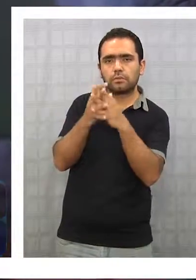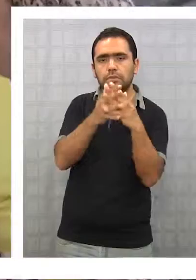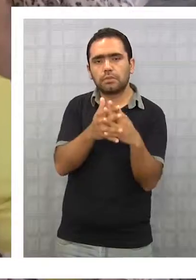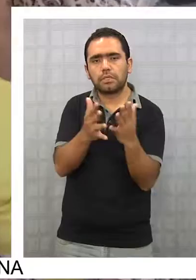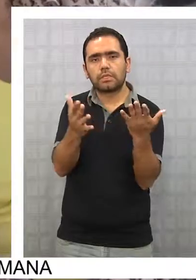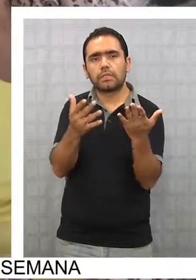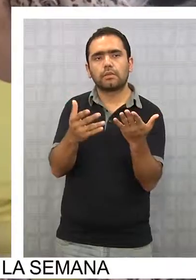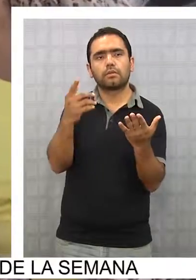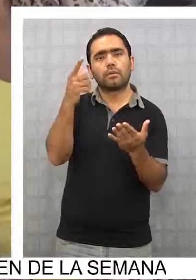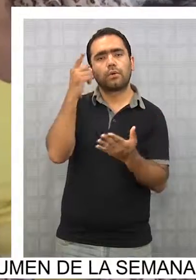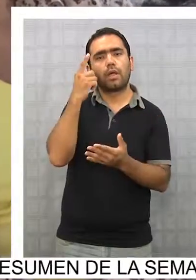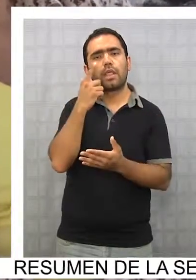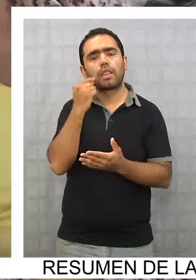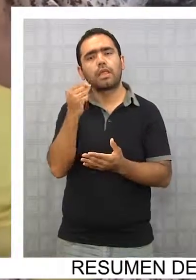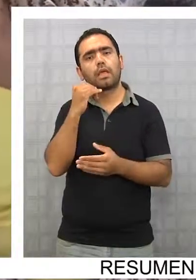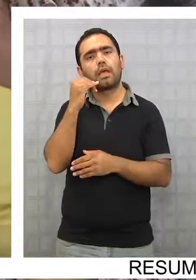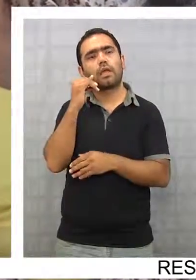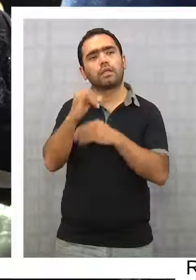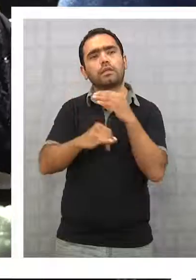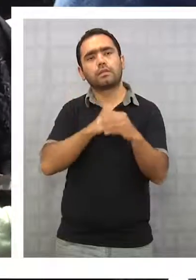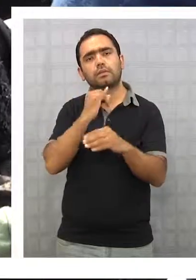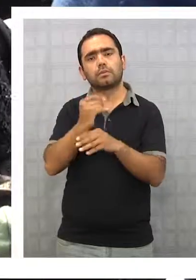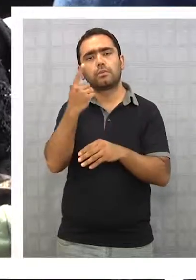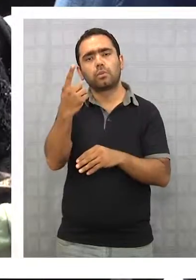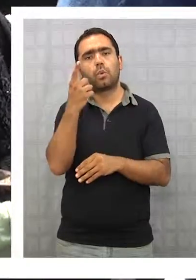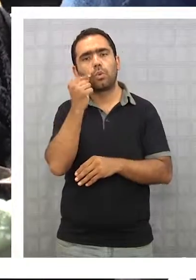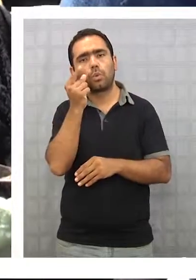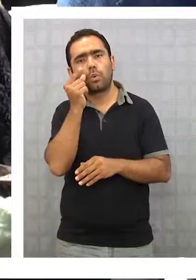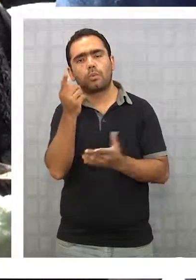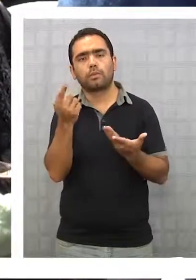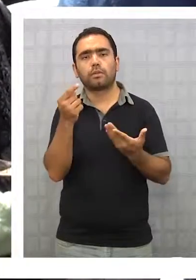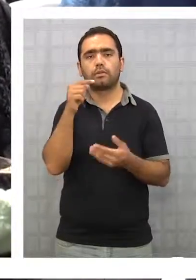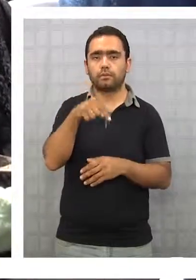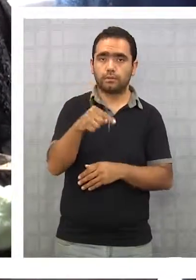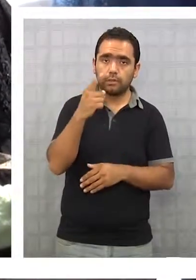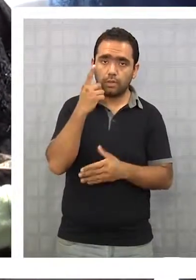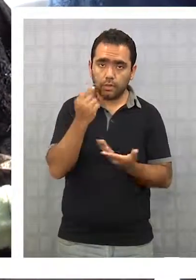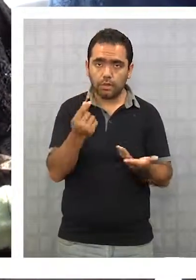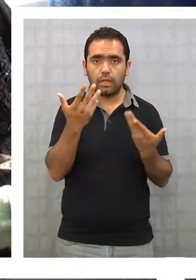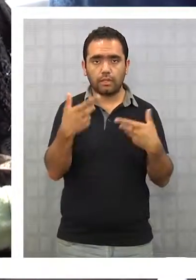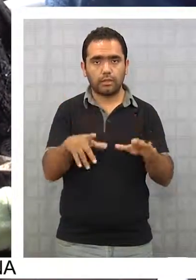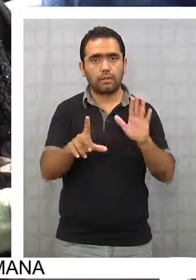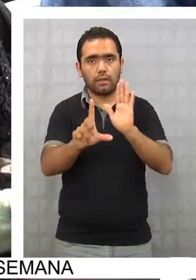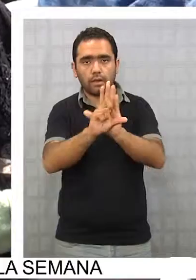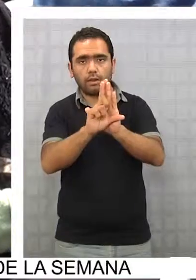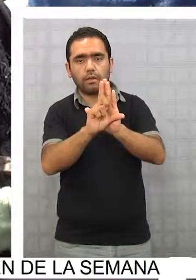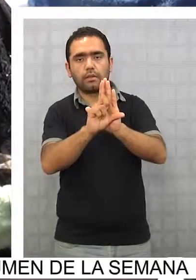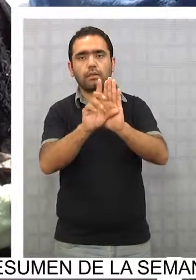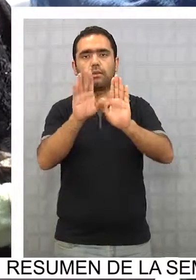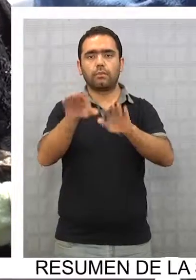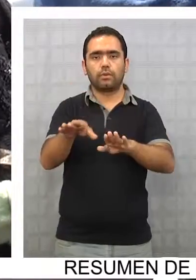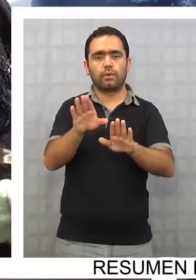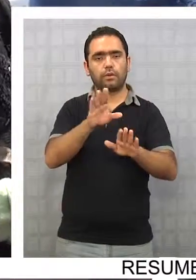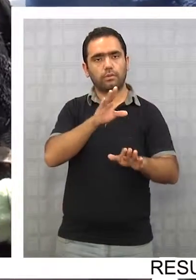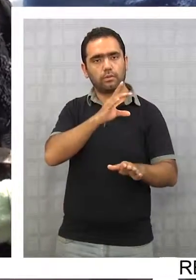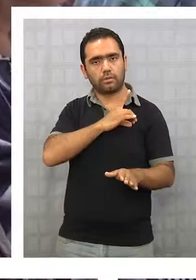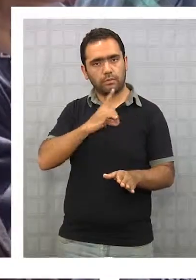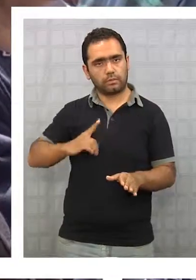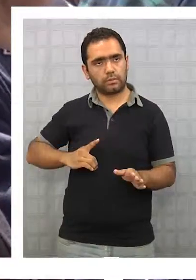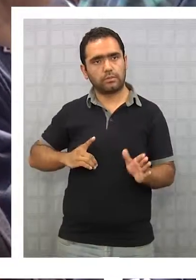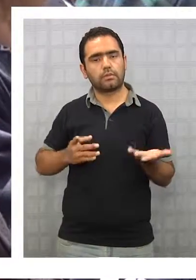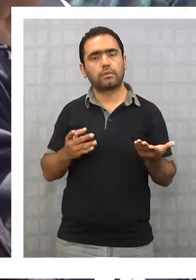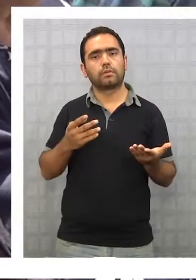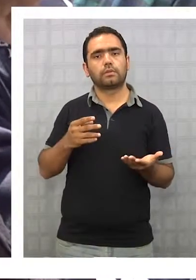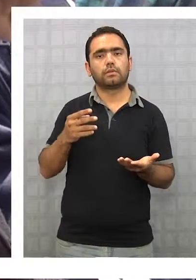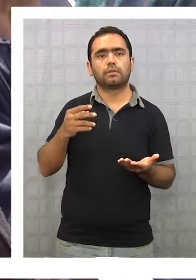definió como el Día Internacional del Adulto Mayor el día 1 de octubre. Pero hoy día con esta ley, con este respaldo de los diputados, hablando del